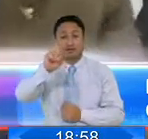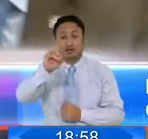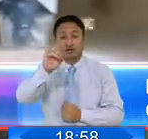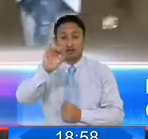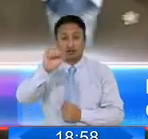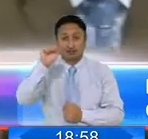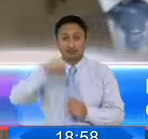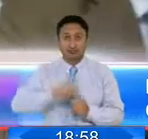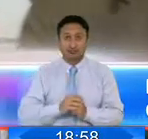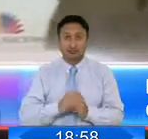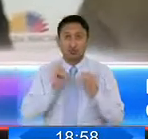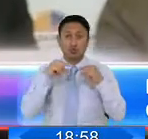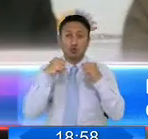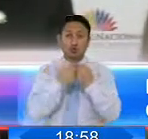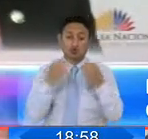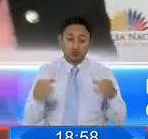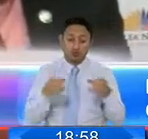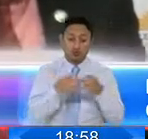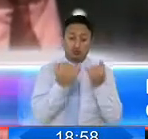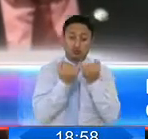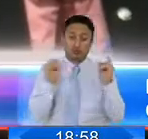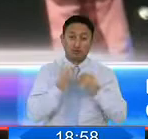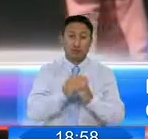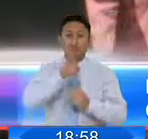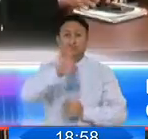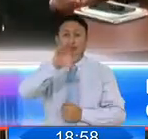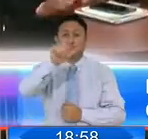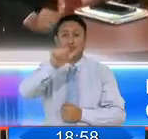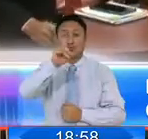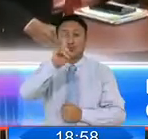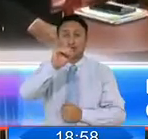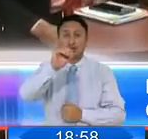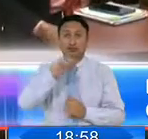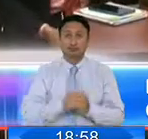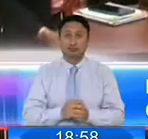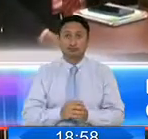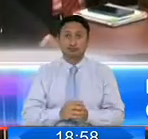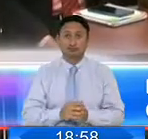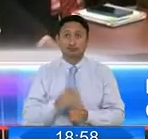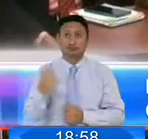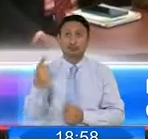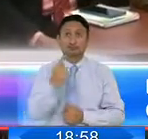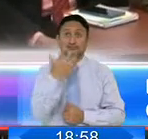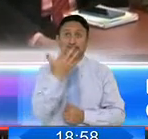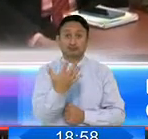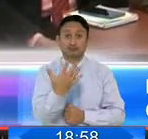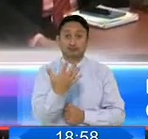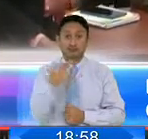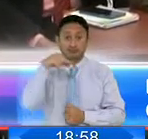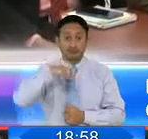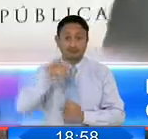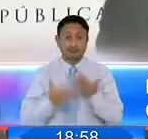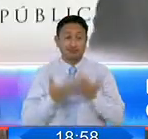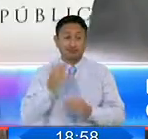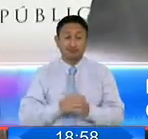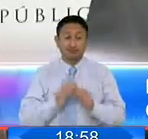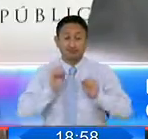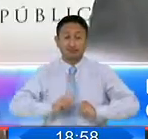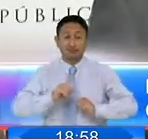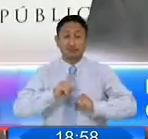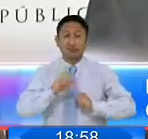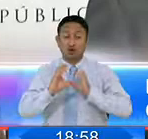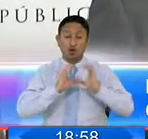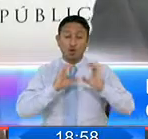a la bancada de Acción Democrática Independiente, Badi. Tello Paredes, Romero y Alarcón son posiblemente mencionados en una